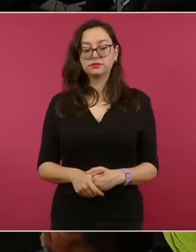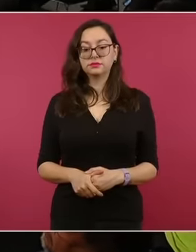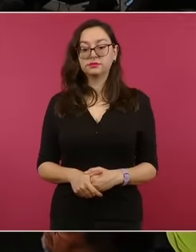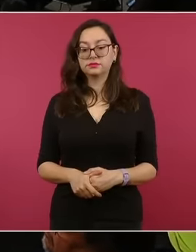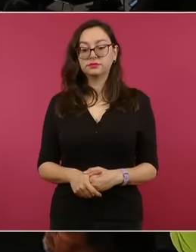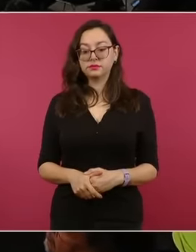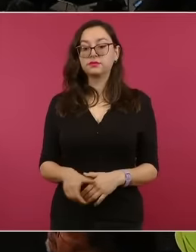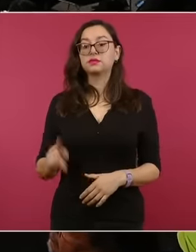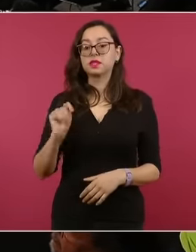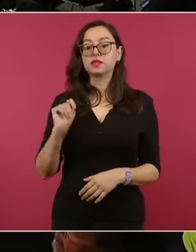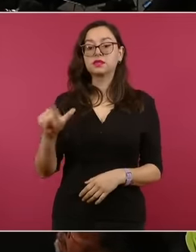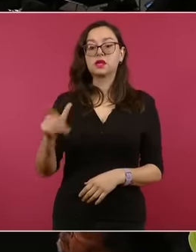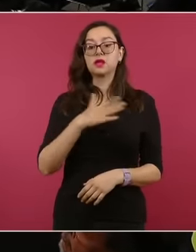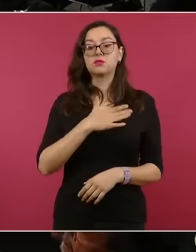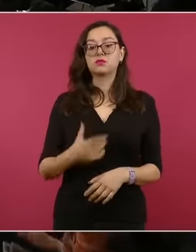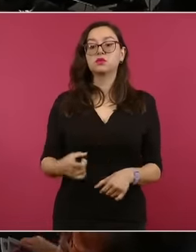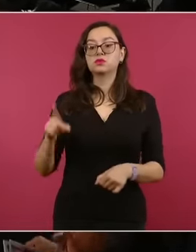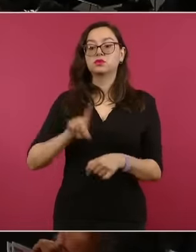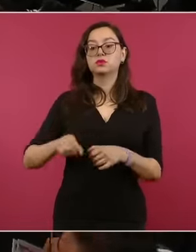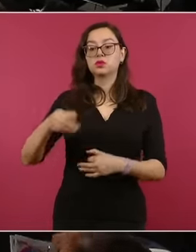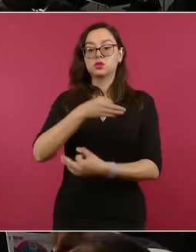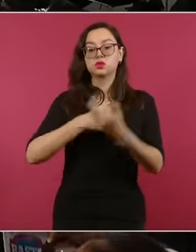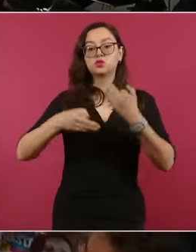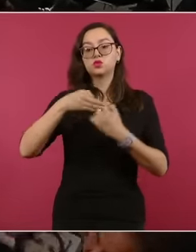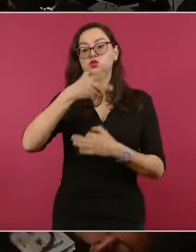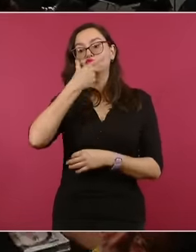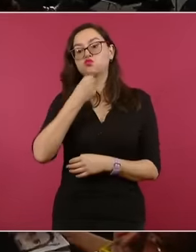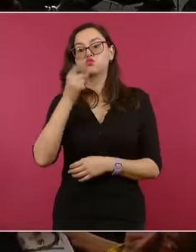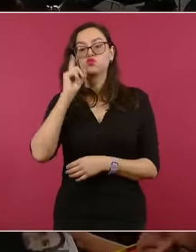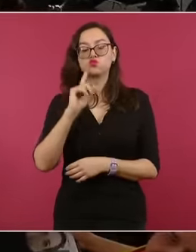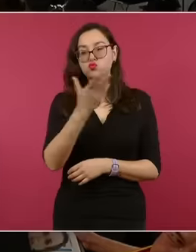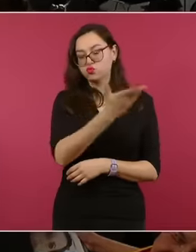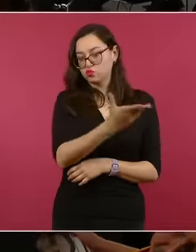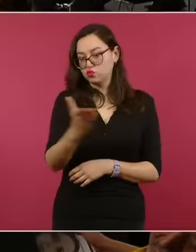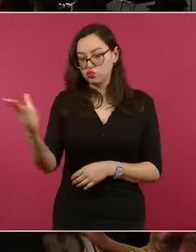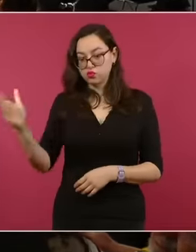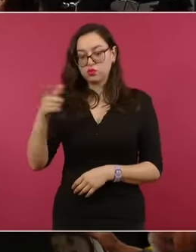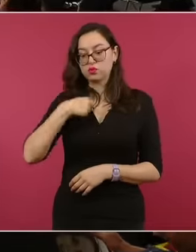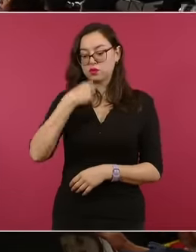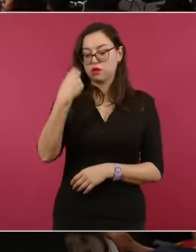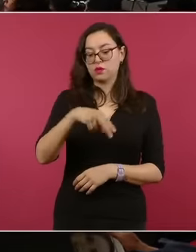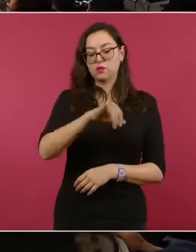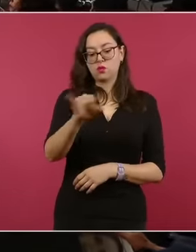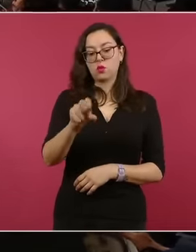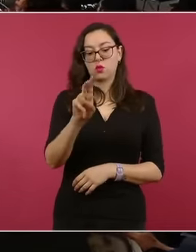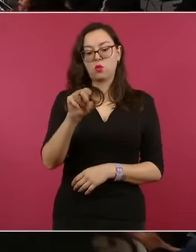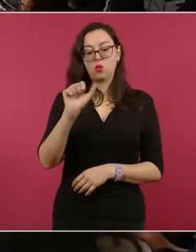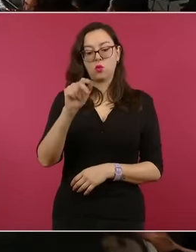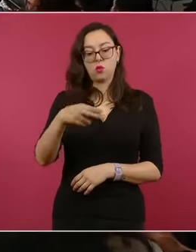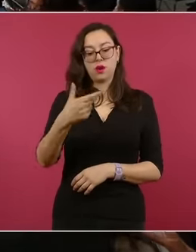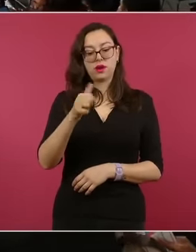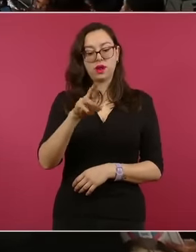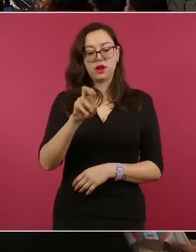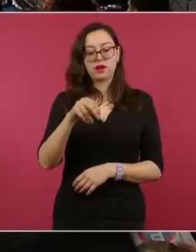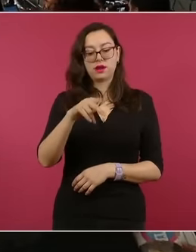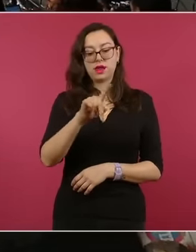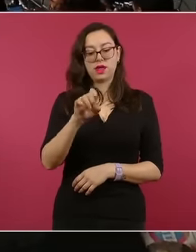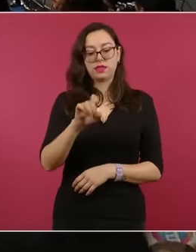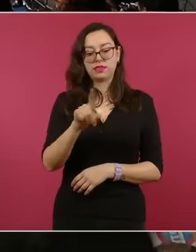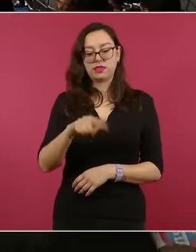¿Qué tal? Muy buenos días, buenos días a todos y todas. Juan Hernández de Diervo Basta, de Grupo Cartón, Tabasco Hoy, Quintana Roo y Campeche Hoy.